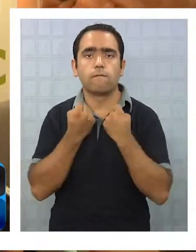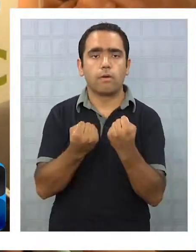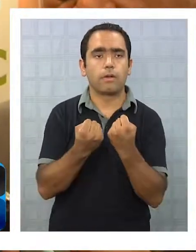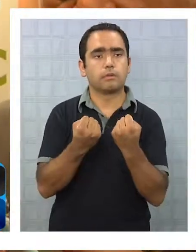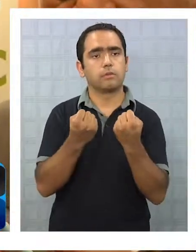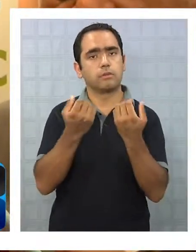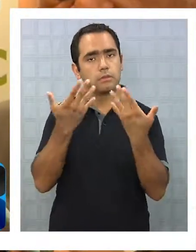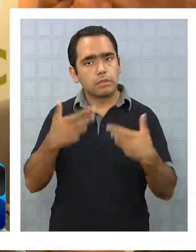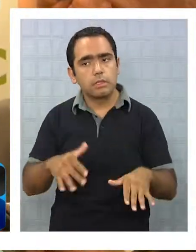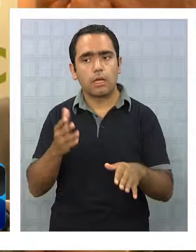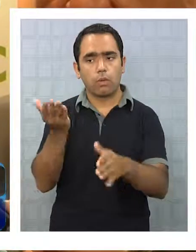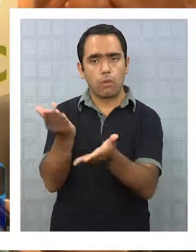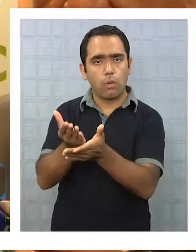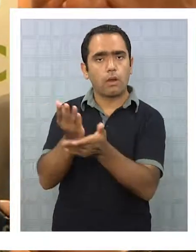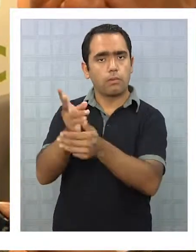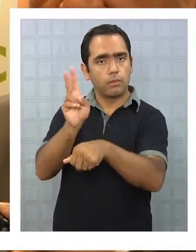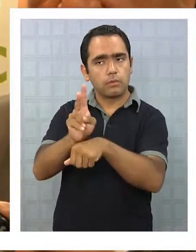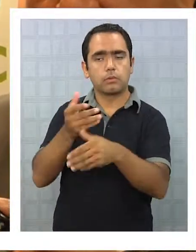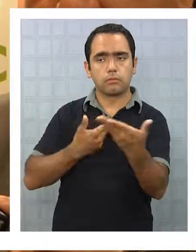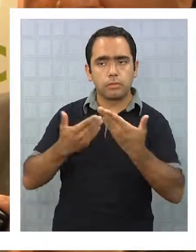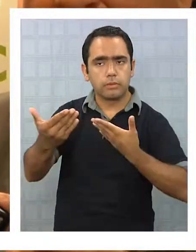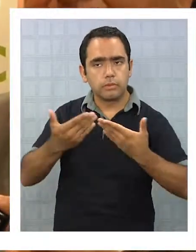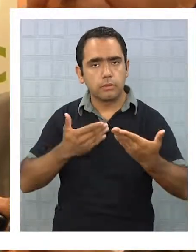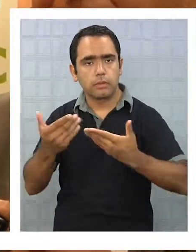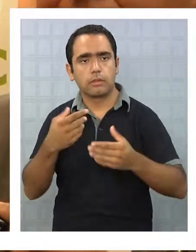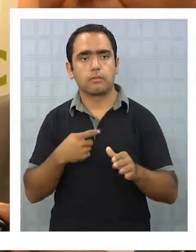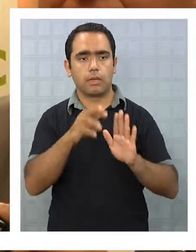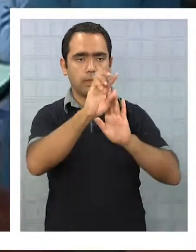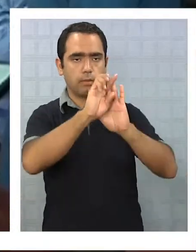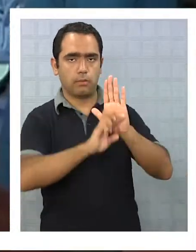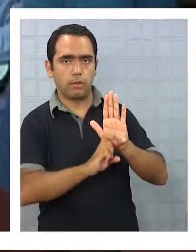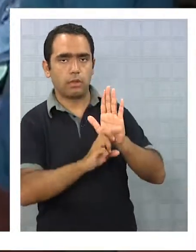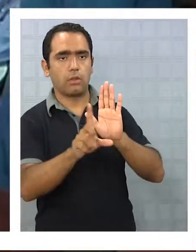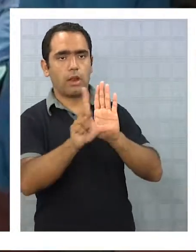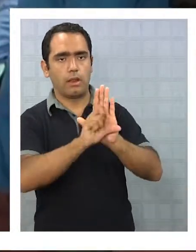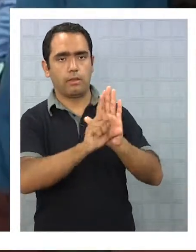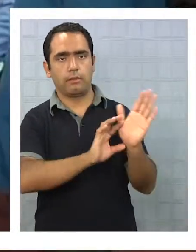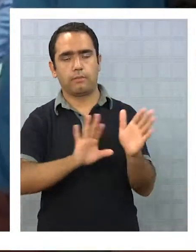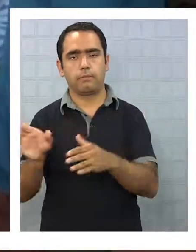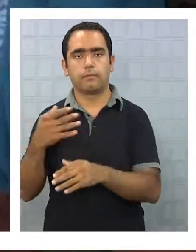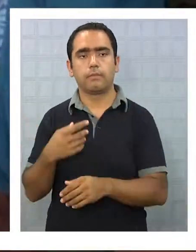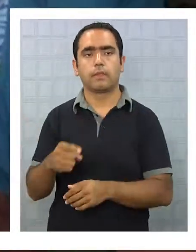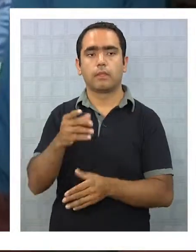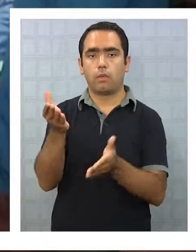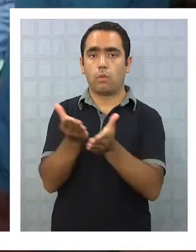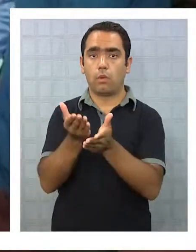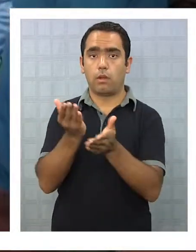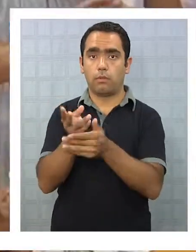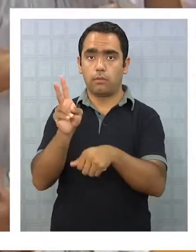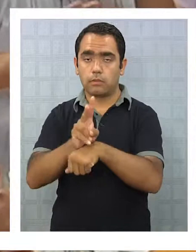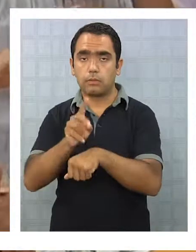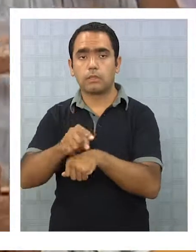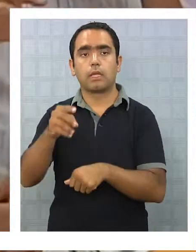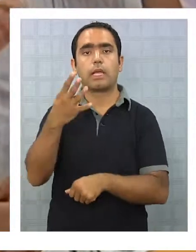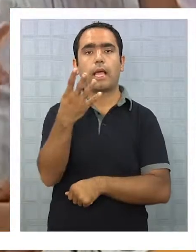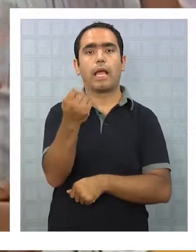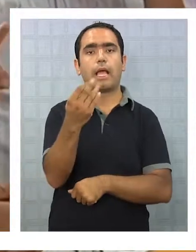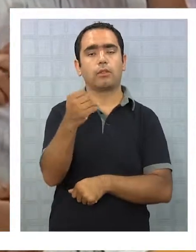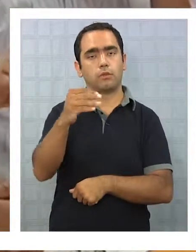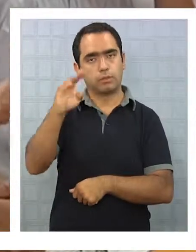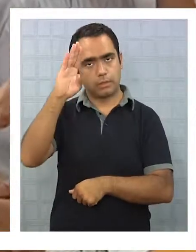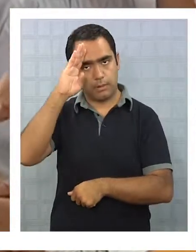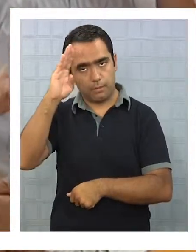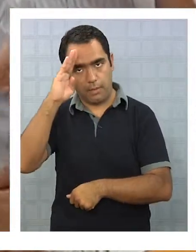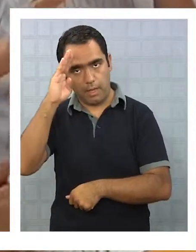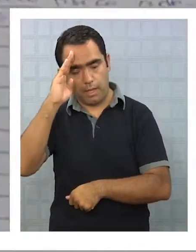convenido con el Colegio de Profesores para poder llevar adelante este proyecto de ley. Por eso el Colegio de Profesores realizará este 14 de mayo un